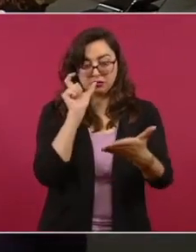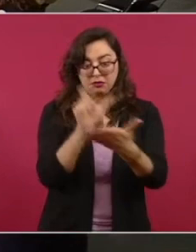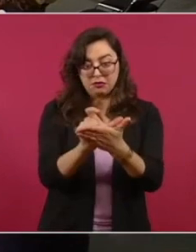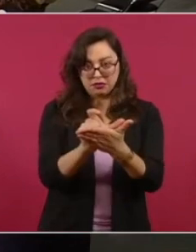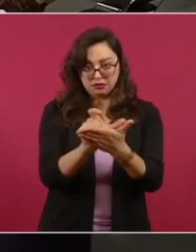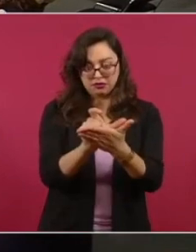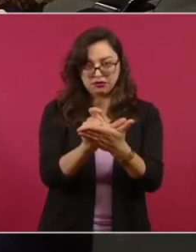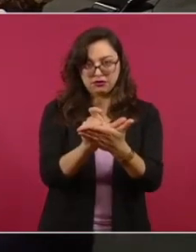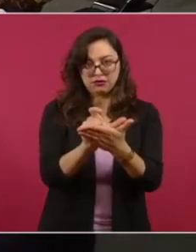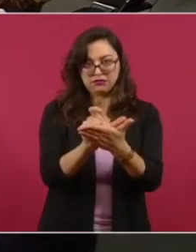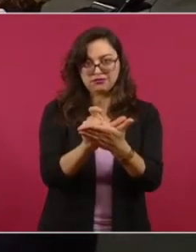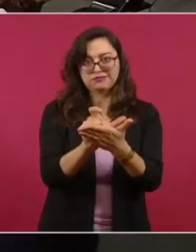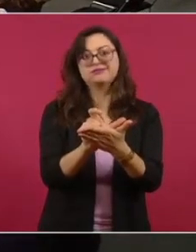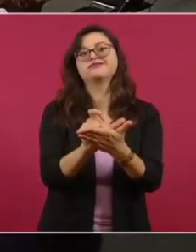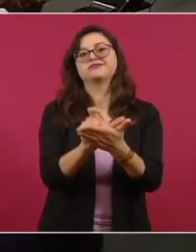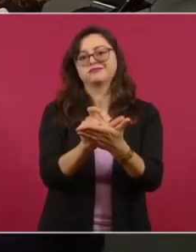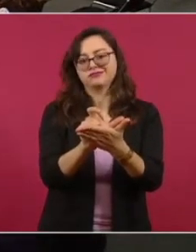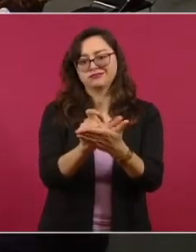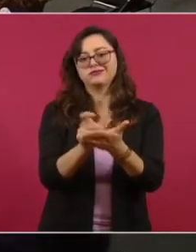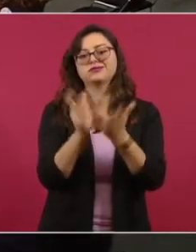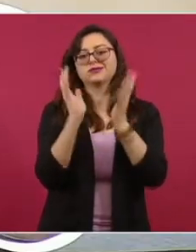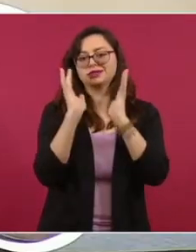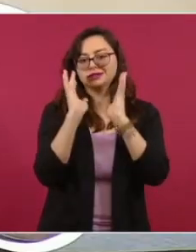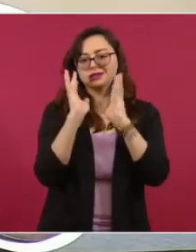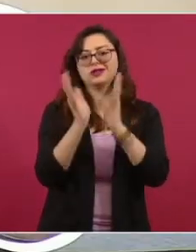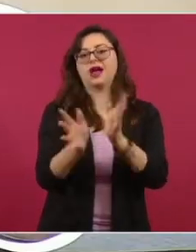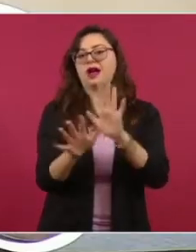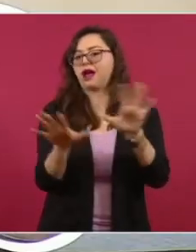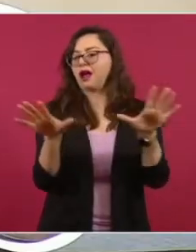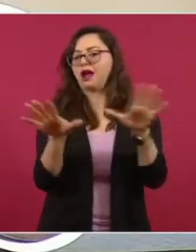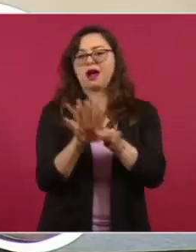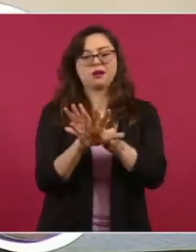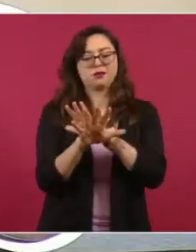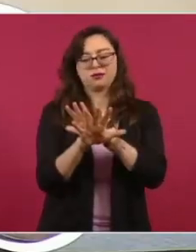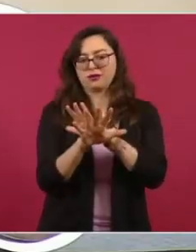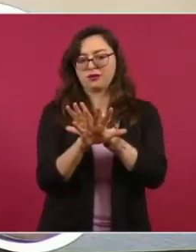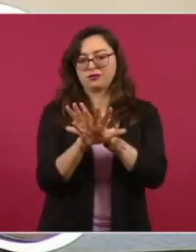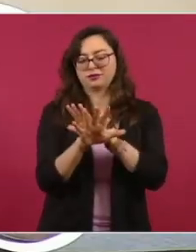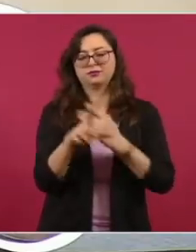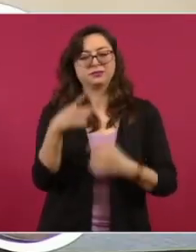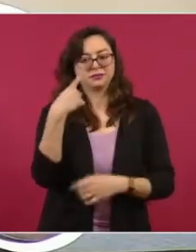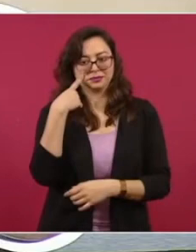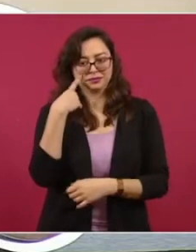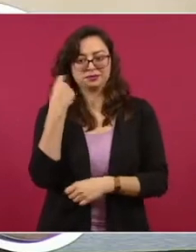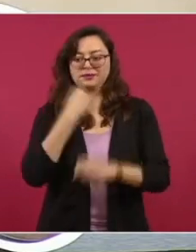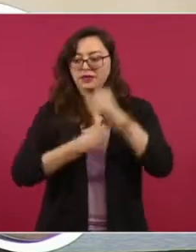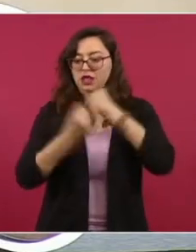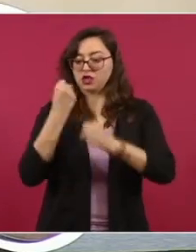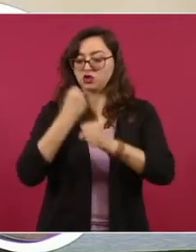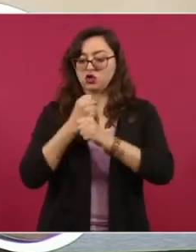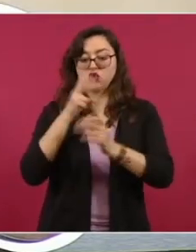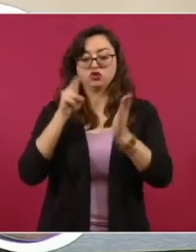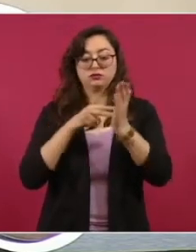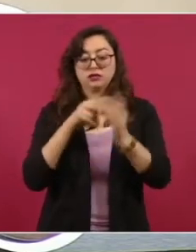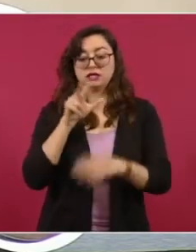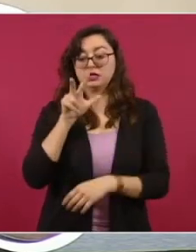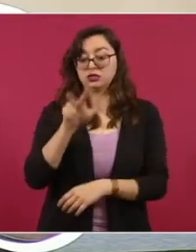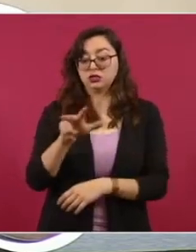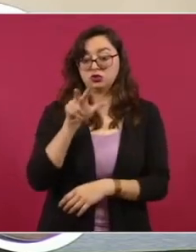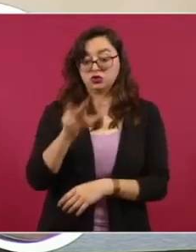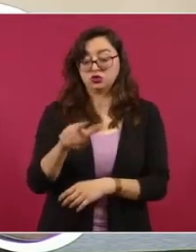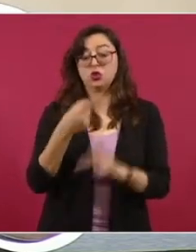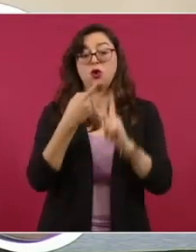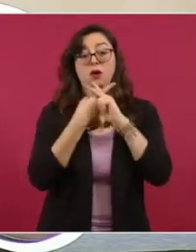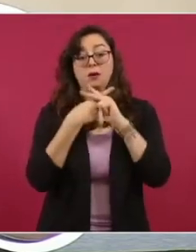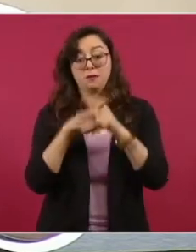O sea, desde que se llegó en el 2018 se hizo una estrategia nacional de seguridad y uno de los delitos